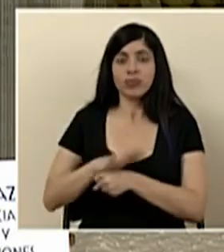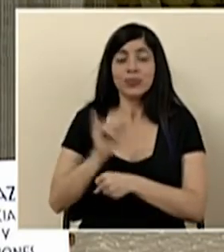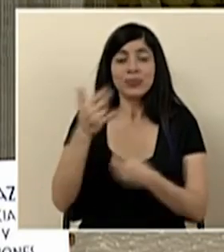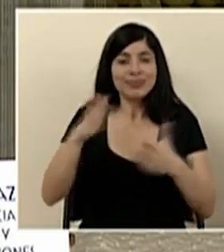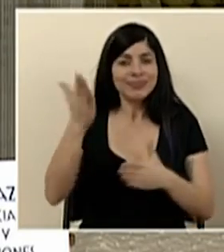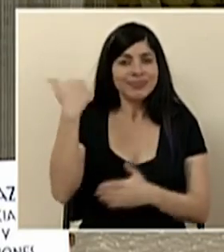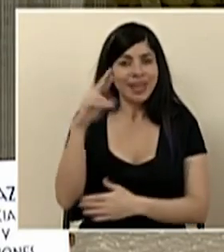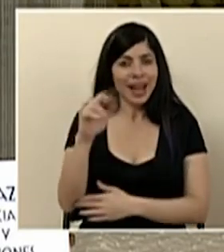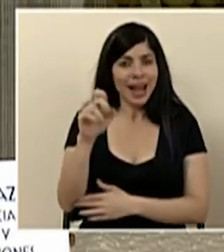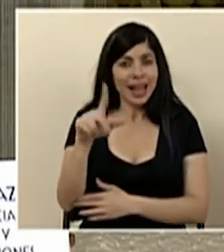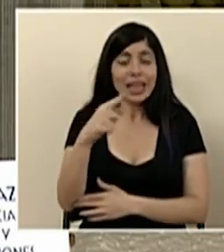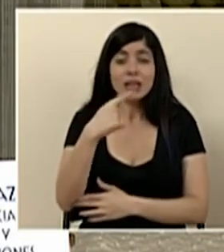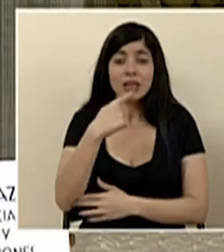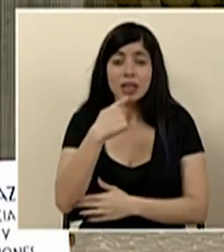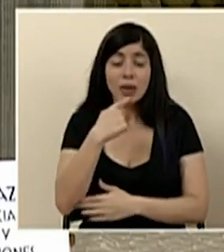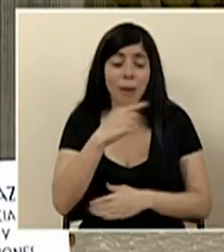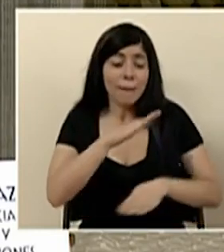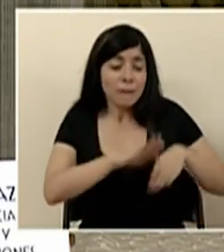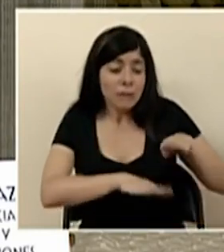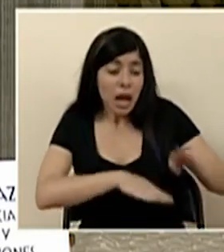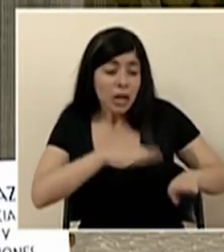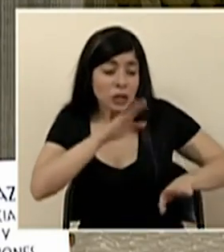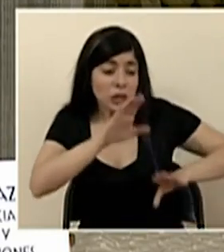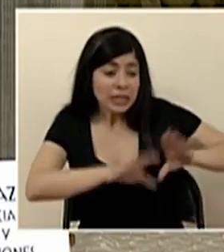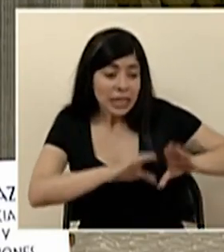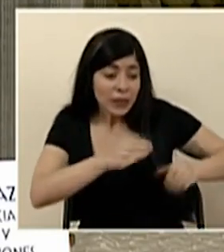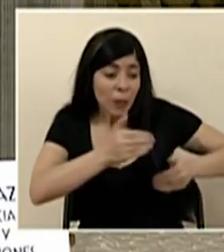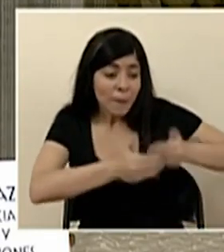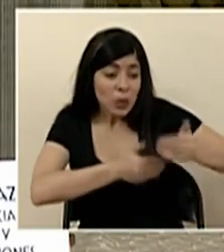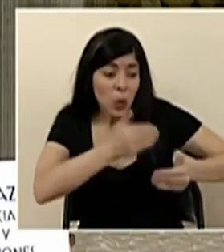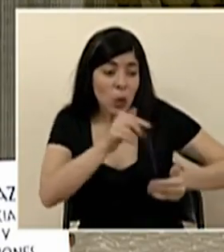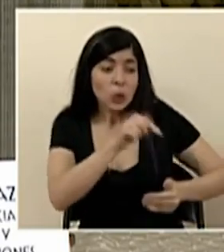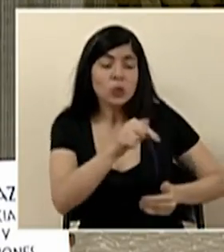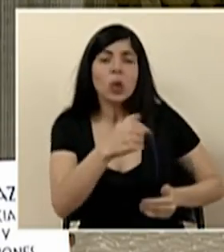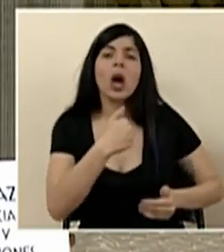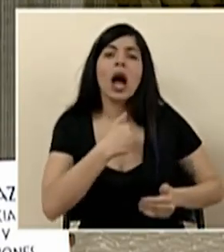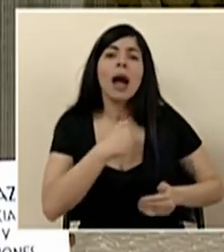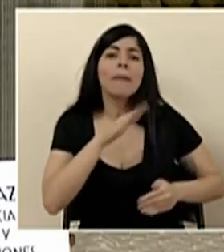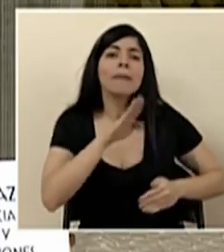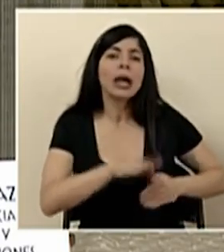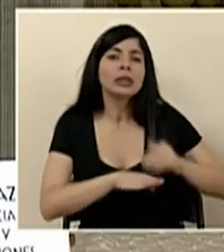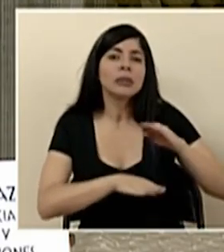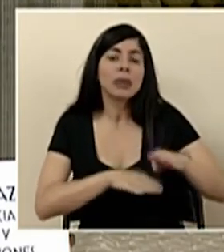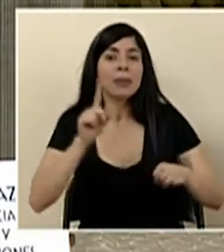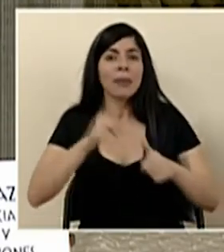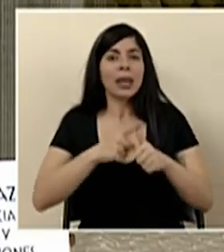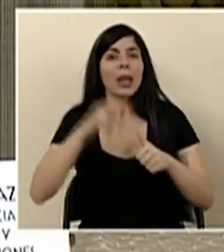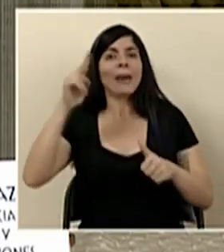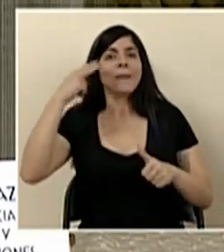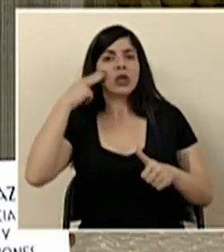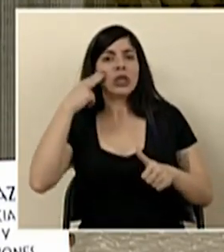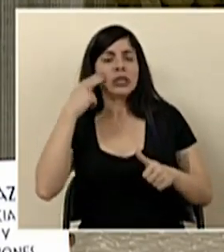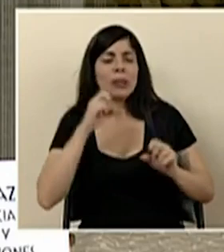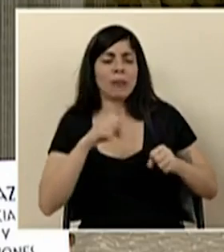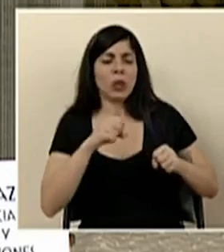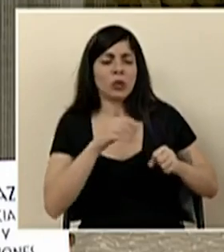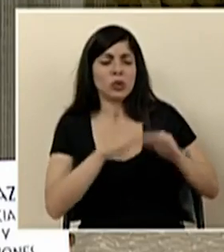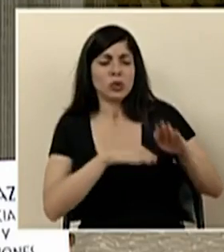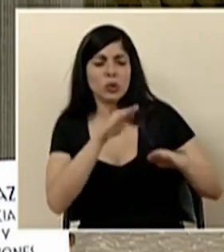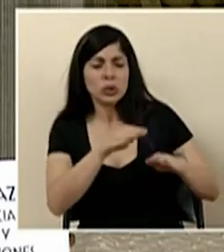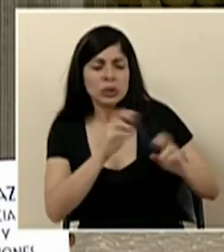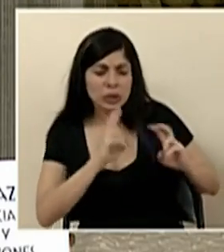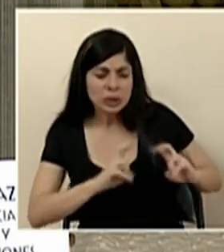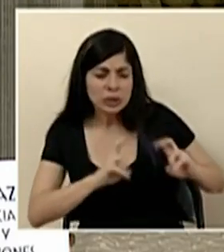como lo decía Randall todos los procesos científicos llevan una serie de pasos a partir de hipótesis para poder buscar cuál es la mejor